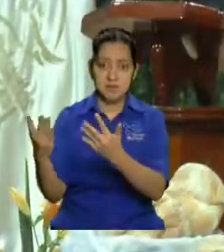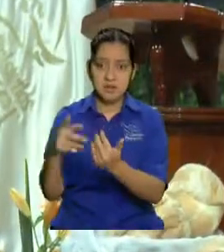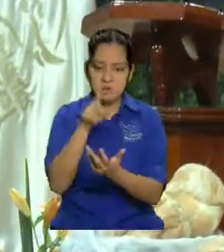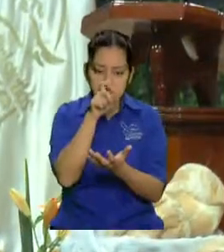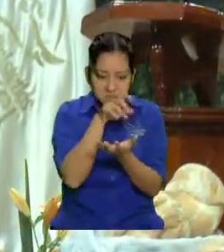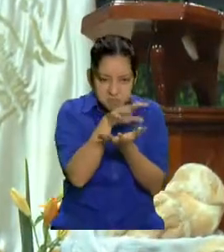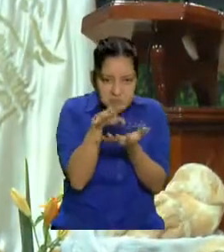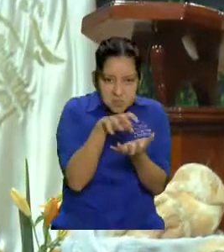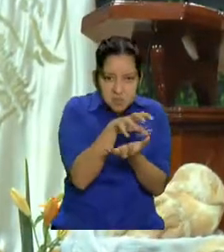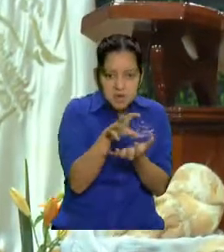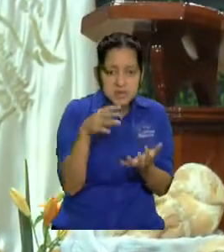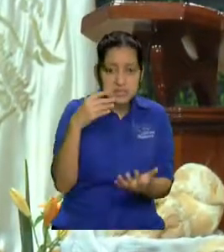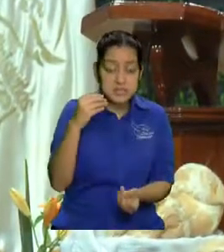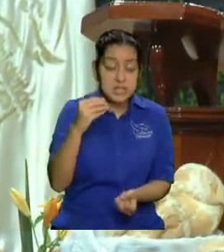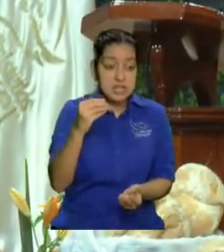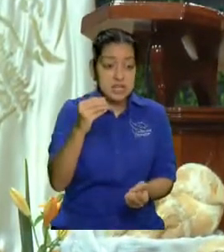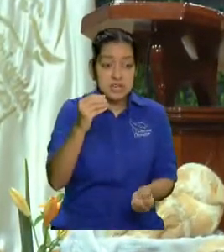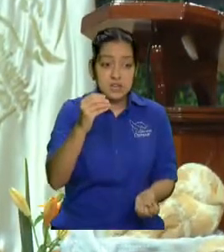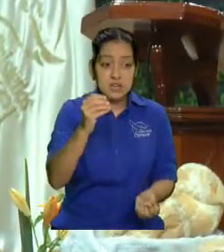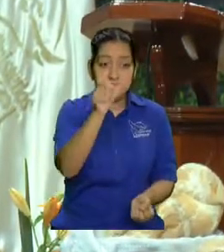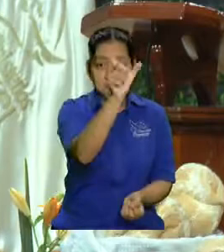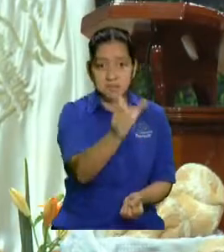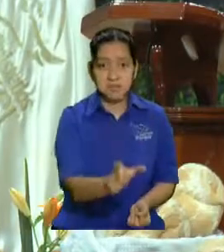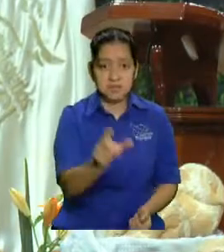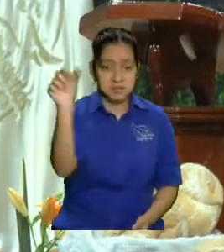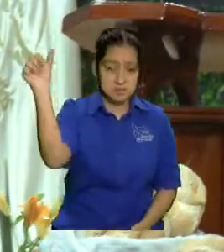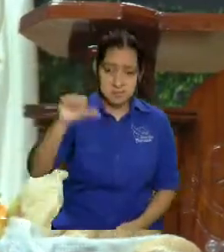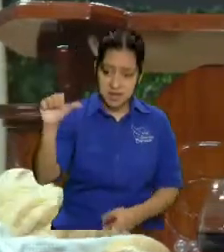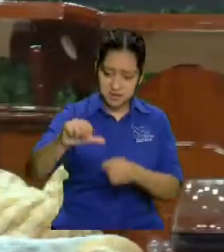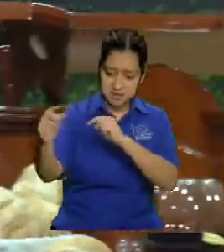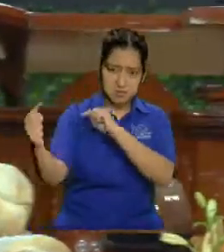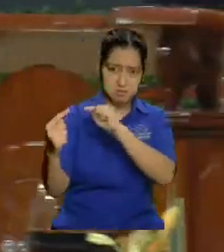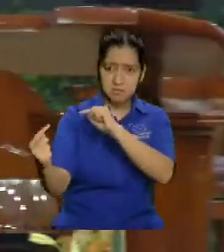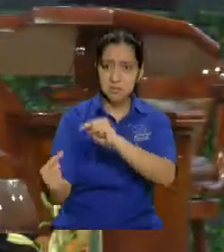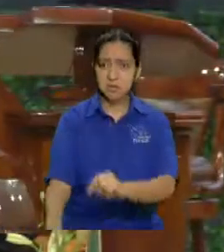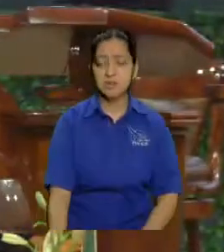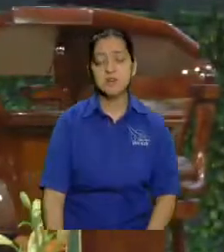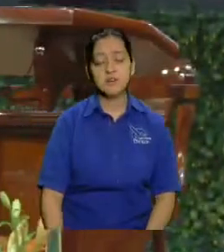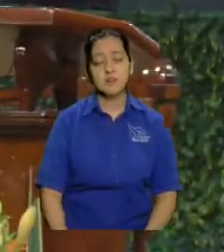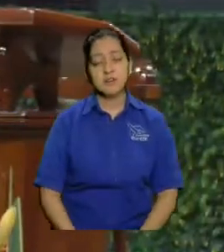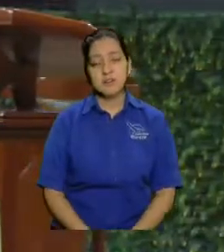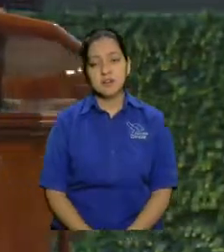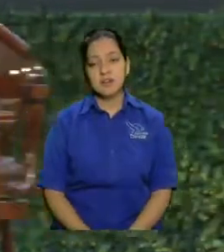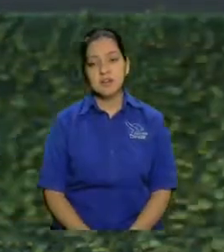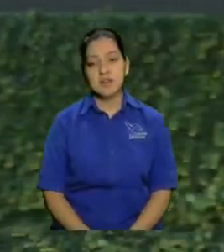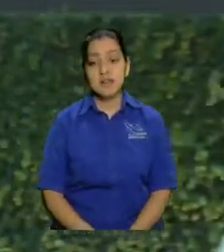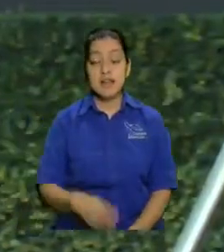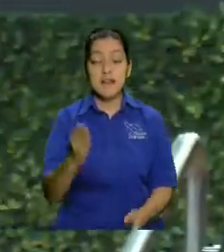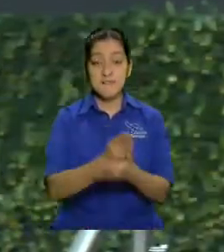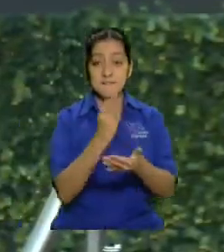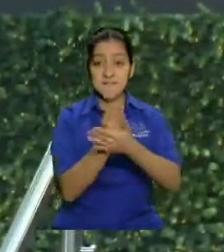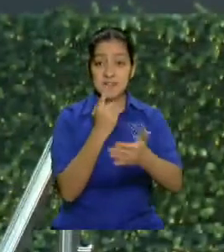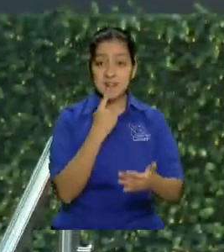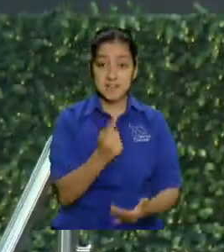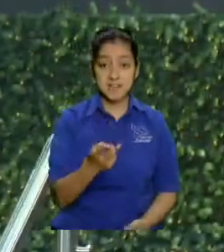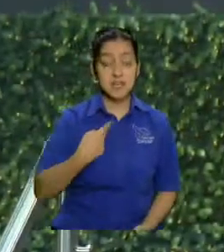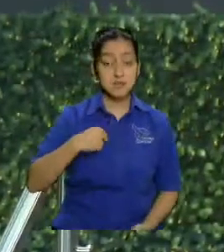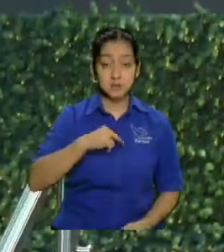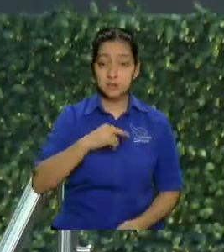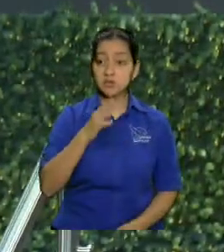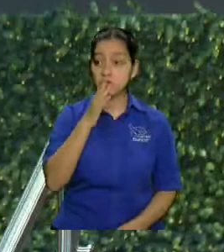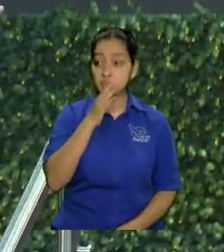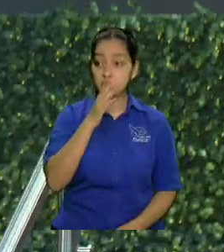y llevando a sus propios hijos si la Biblia decía claramente dice claramente que nosotros no los vamos a entregar